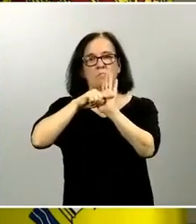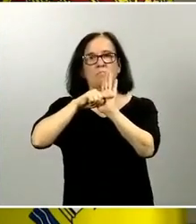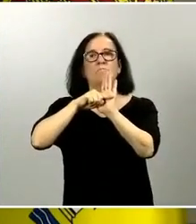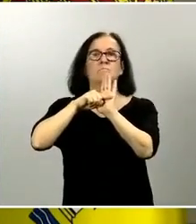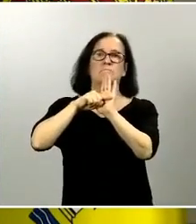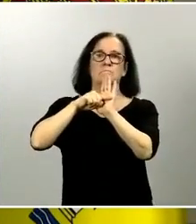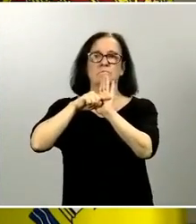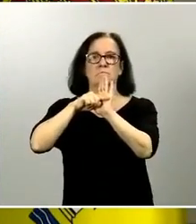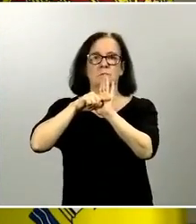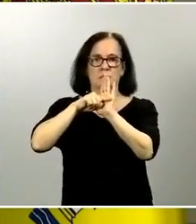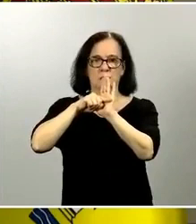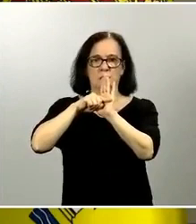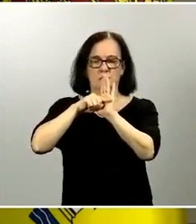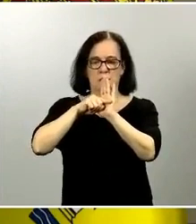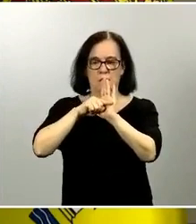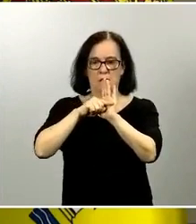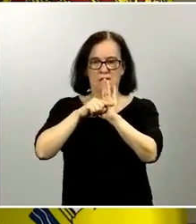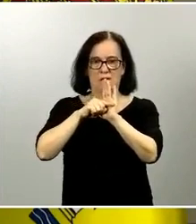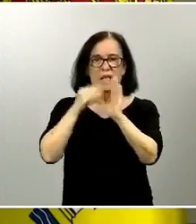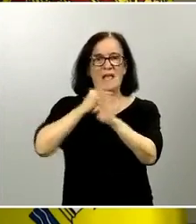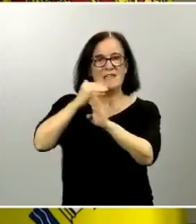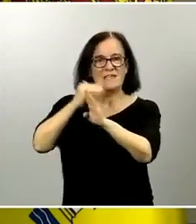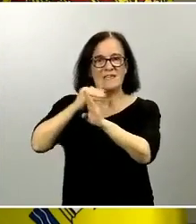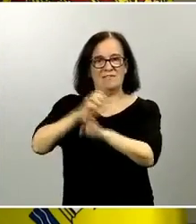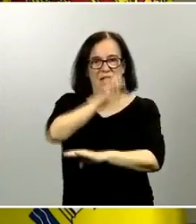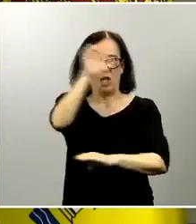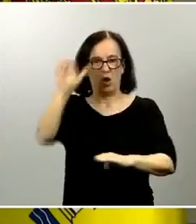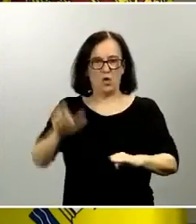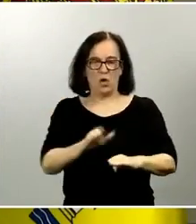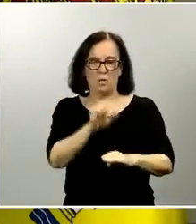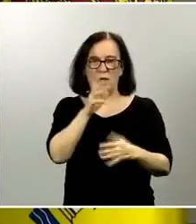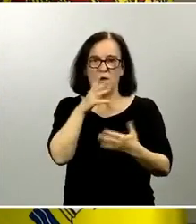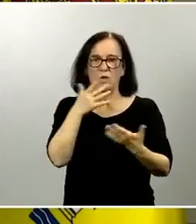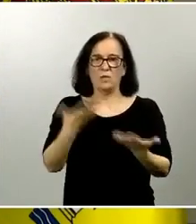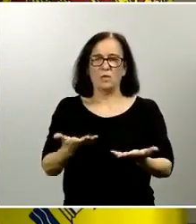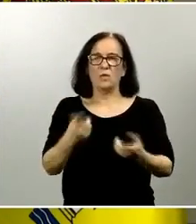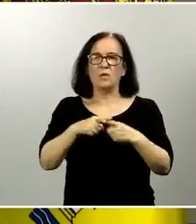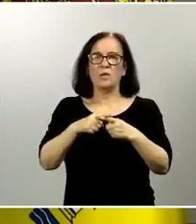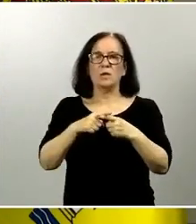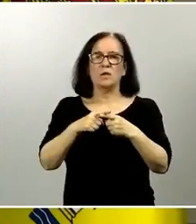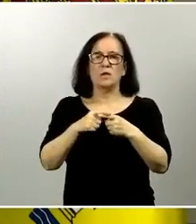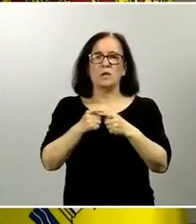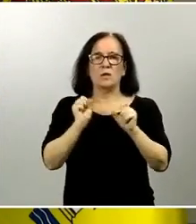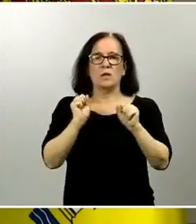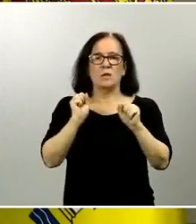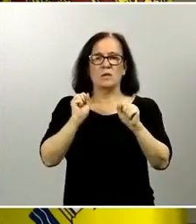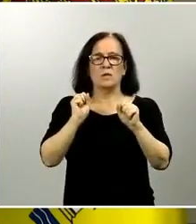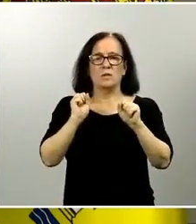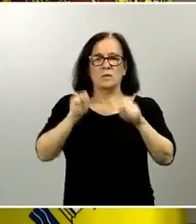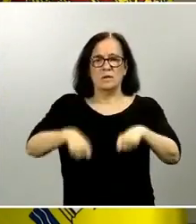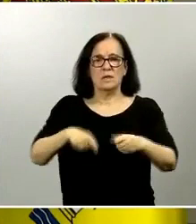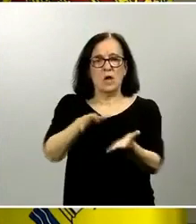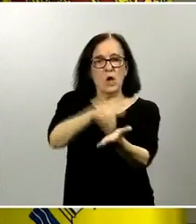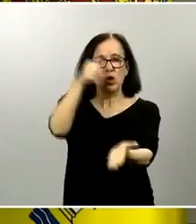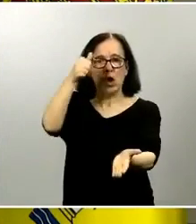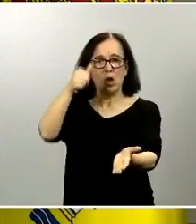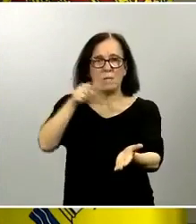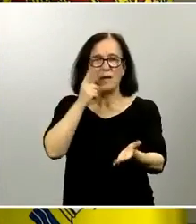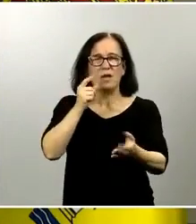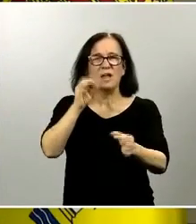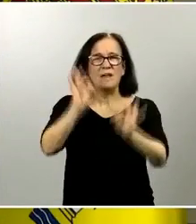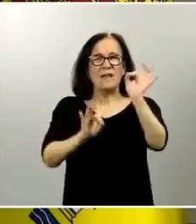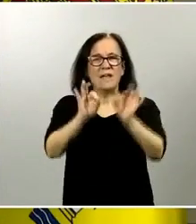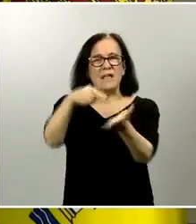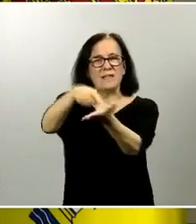que ha tenido lugar a nivel europeo y que es un retraso en el cobro de una tasa la